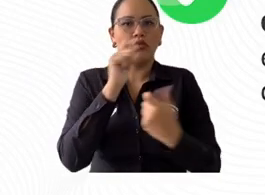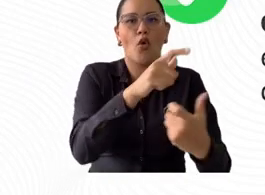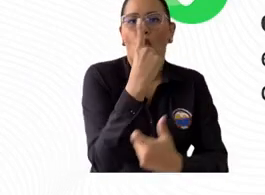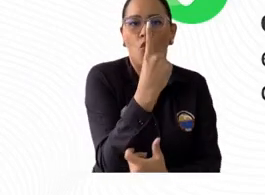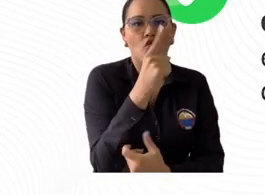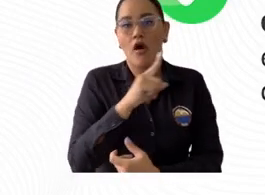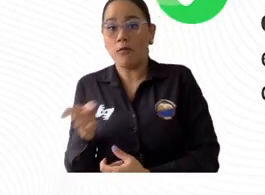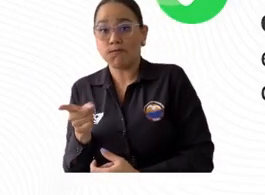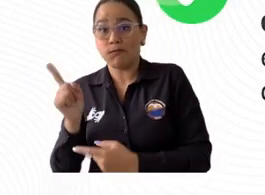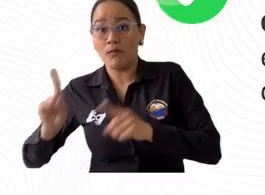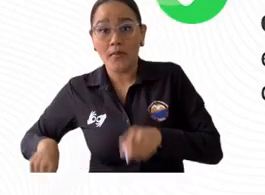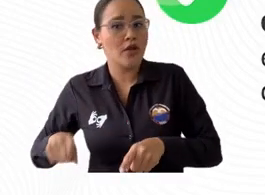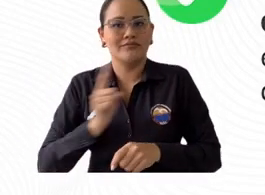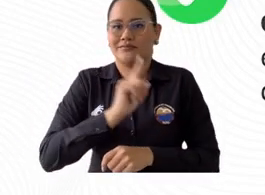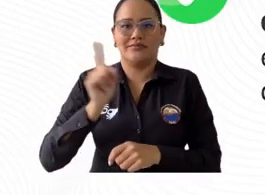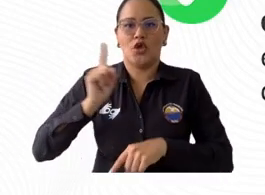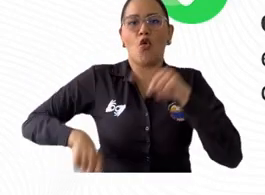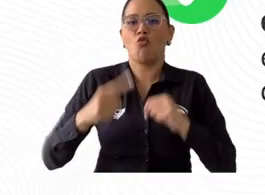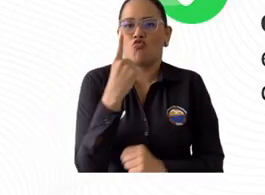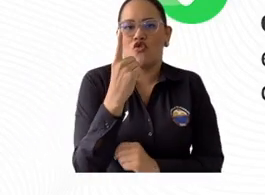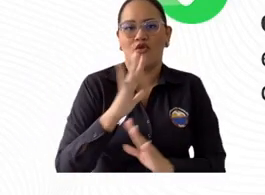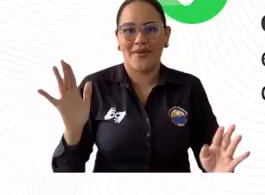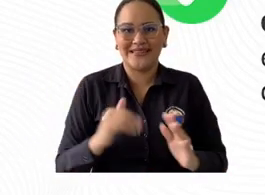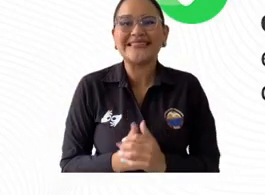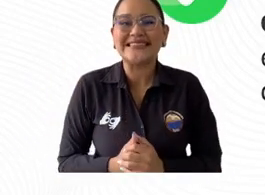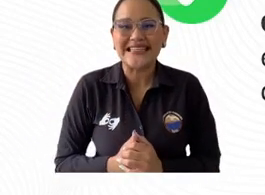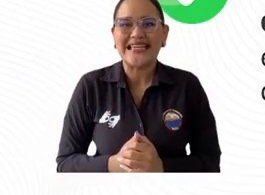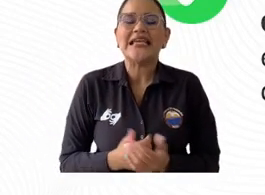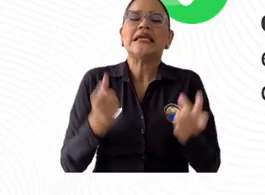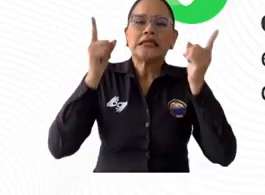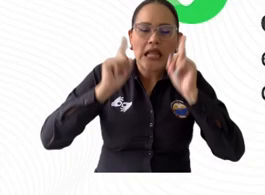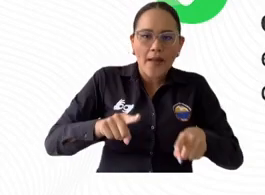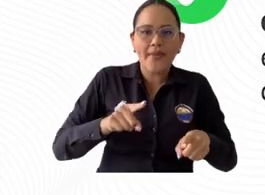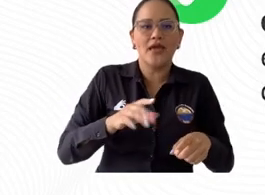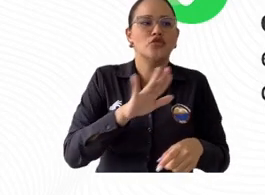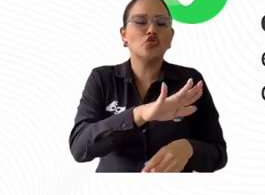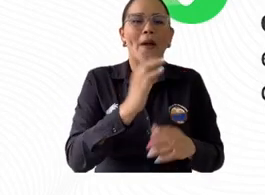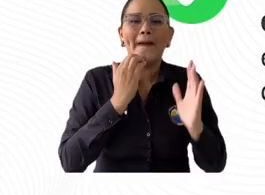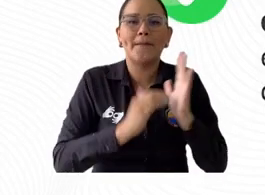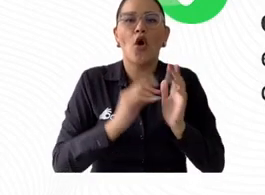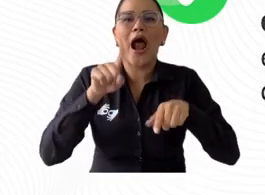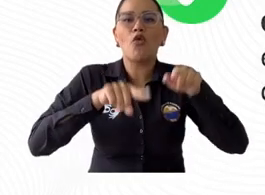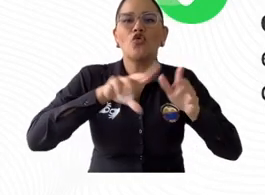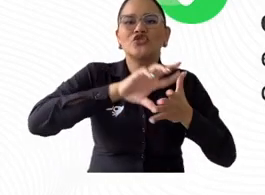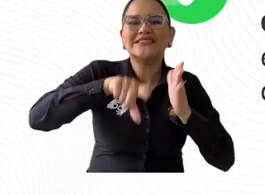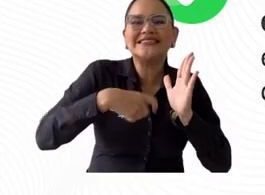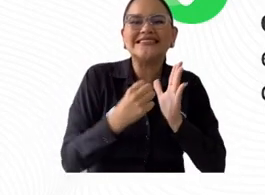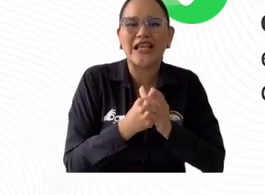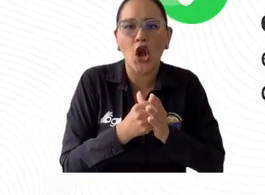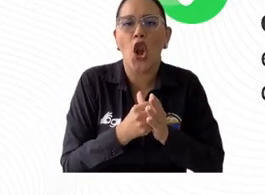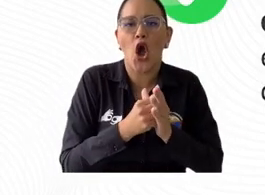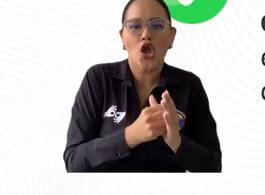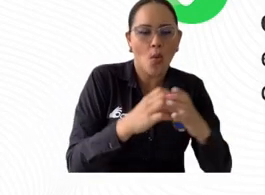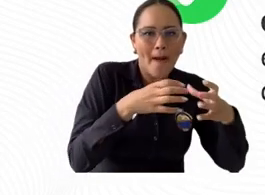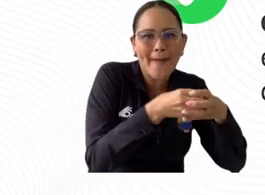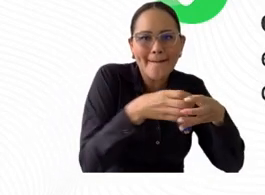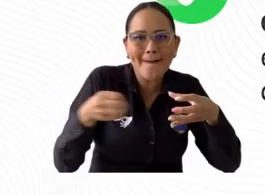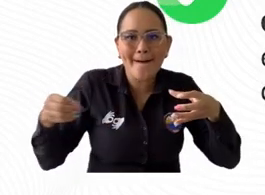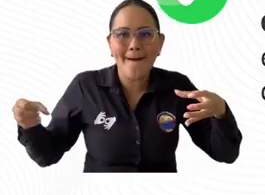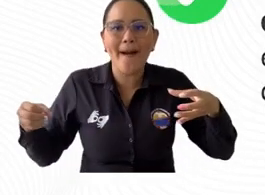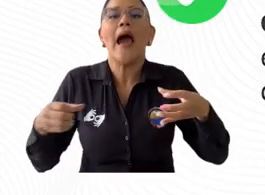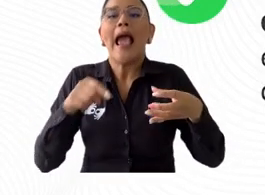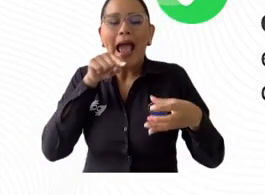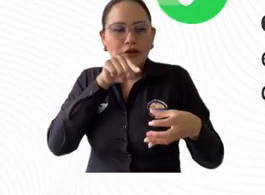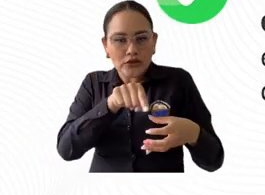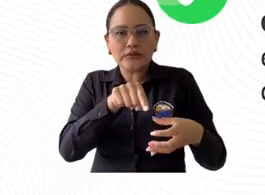académicos, no cubre carnet, ni seguro estudiantil, derecho de bienestar y otros derechos complementarios. Y creo que eso es positivo porque también es necesario hacer un esfuerzo